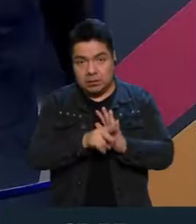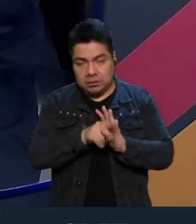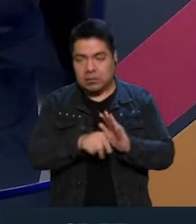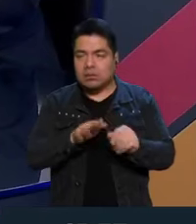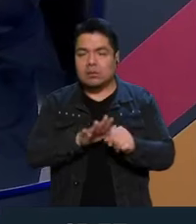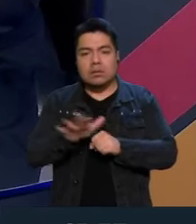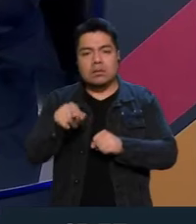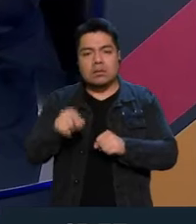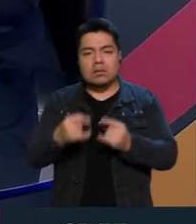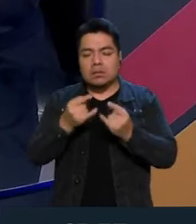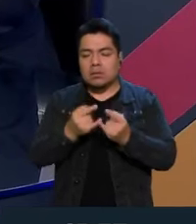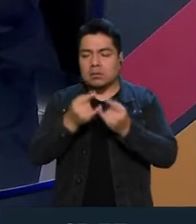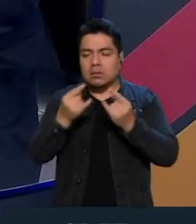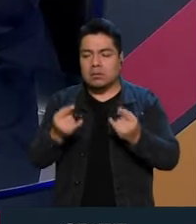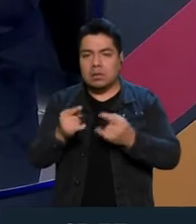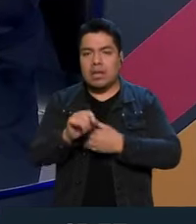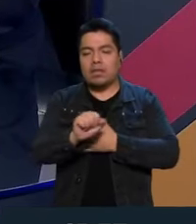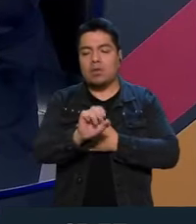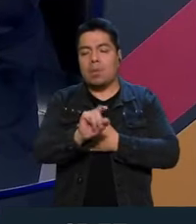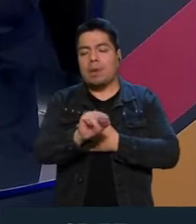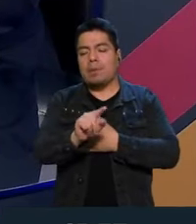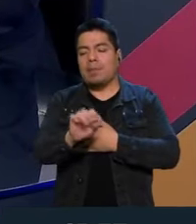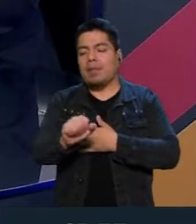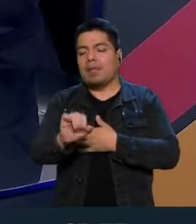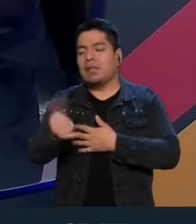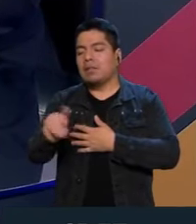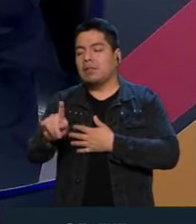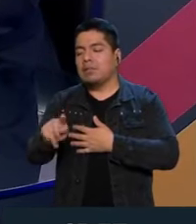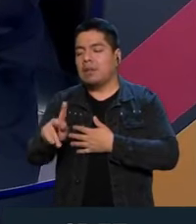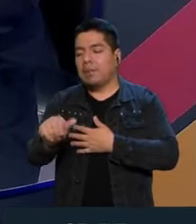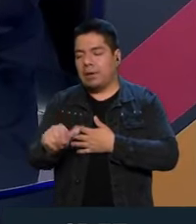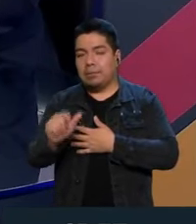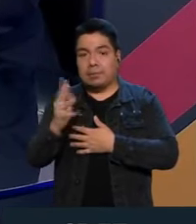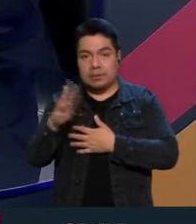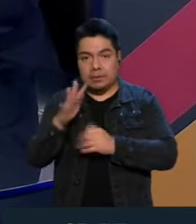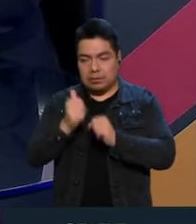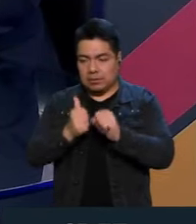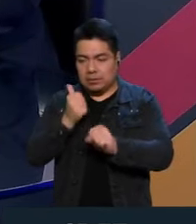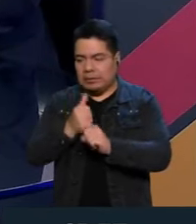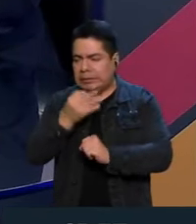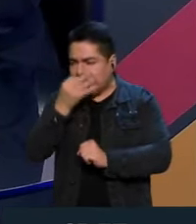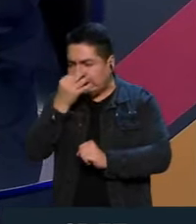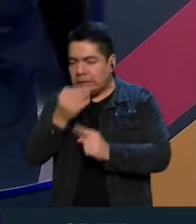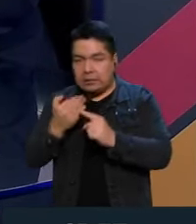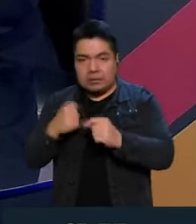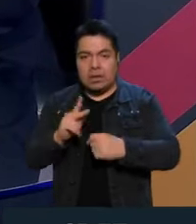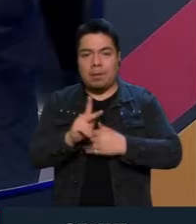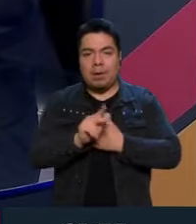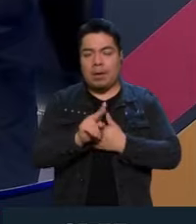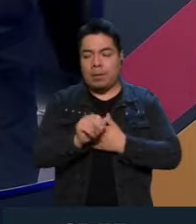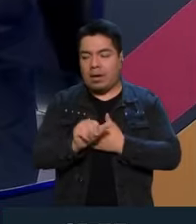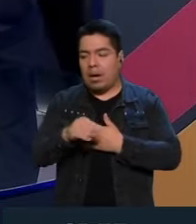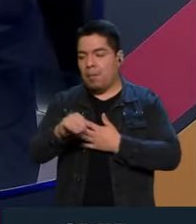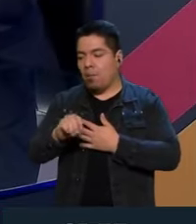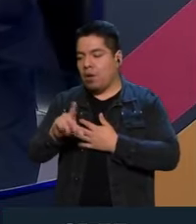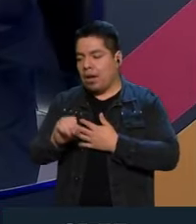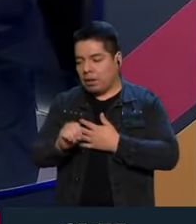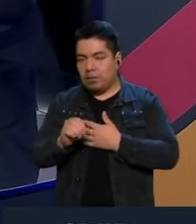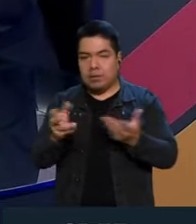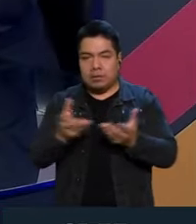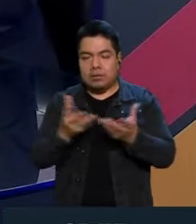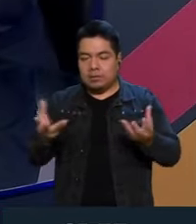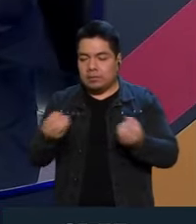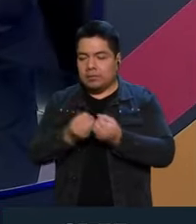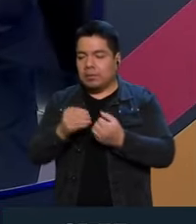de hoy es Los sobrevivientes de Ayotzinapa, diez años después, que acaba de salir, que hizo Paula Mónaco con